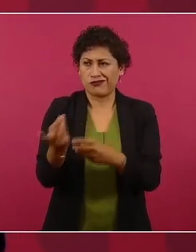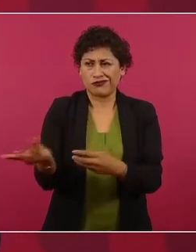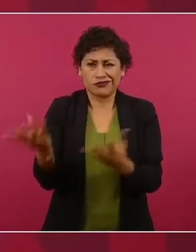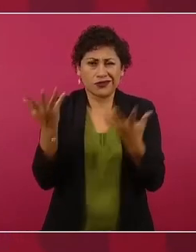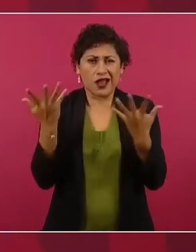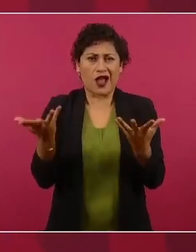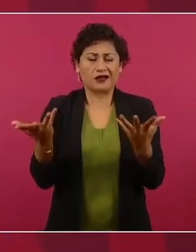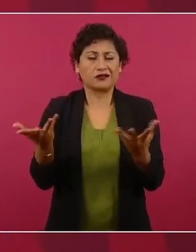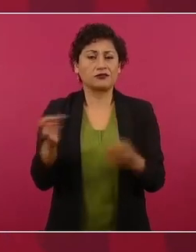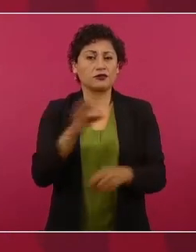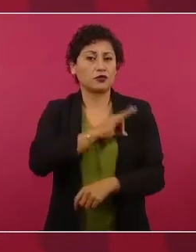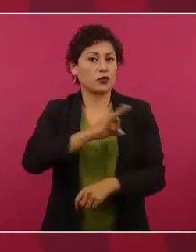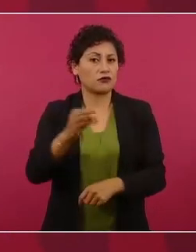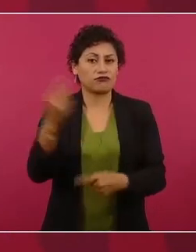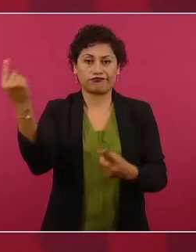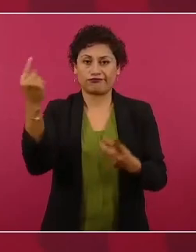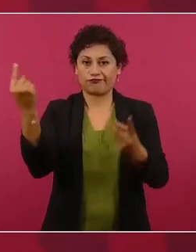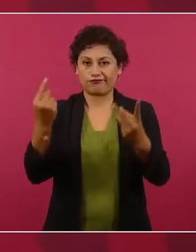pero no eso,